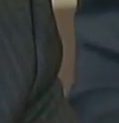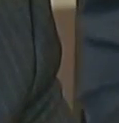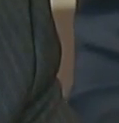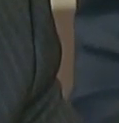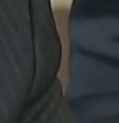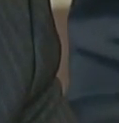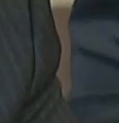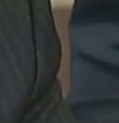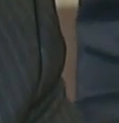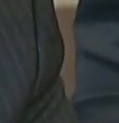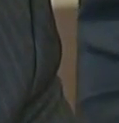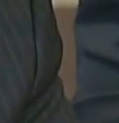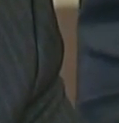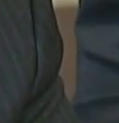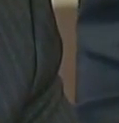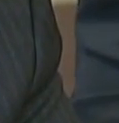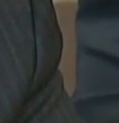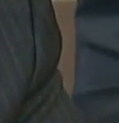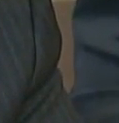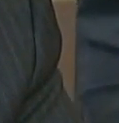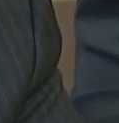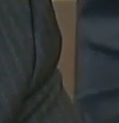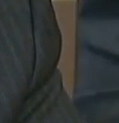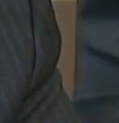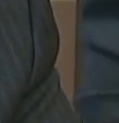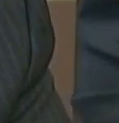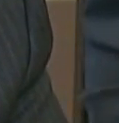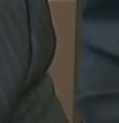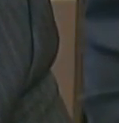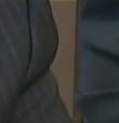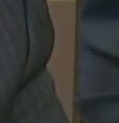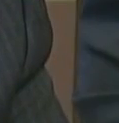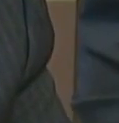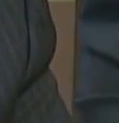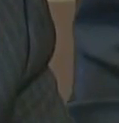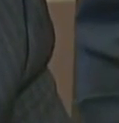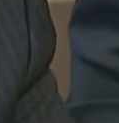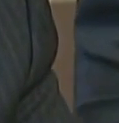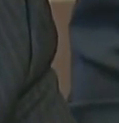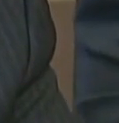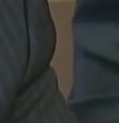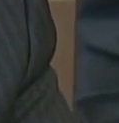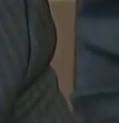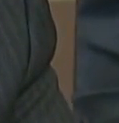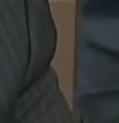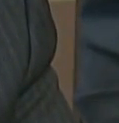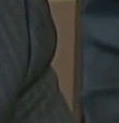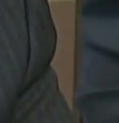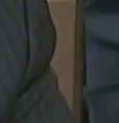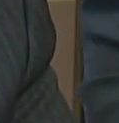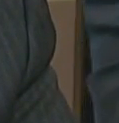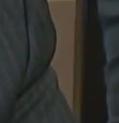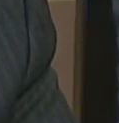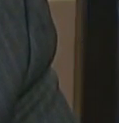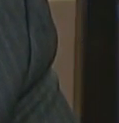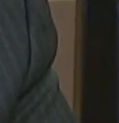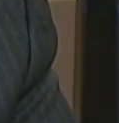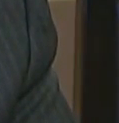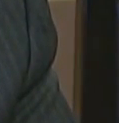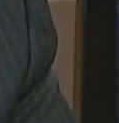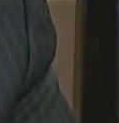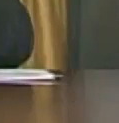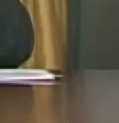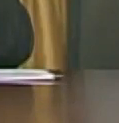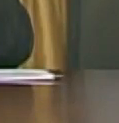para continuar llevando esas dos tareas la gran misión